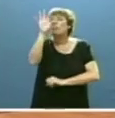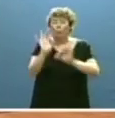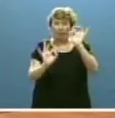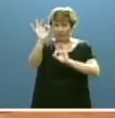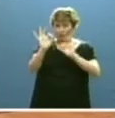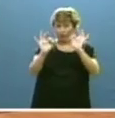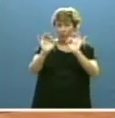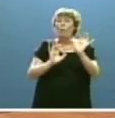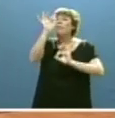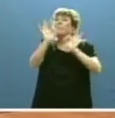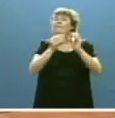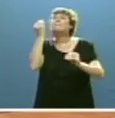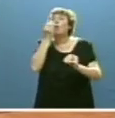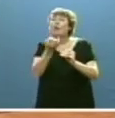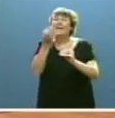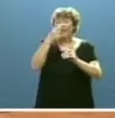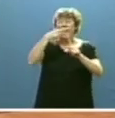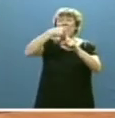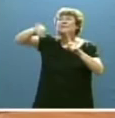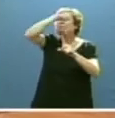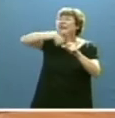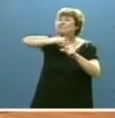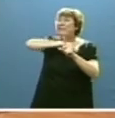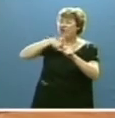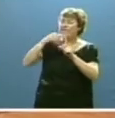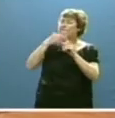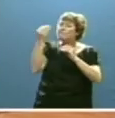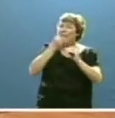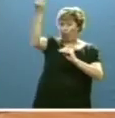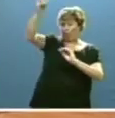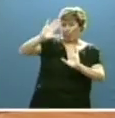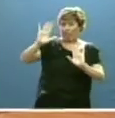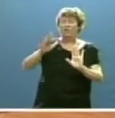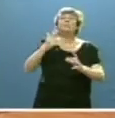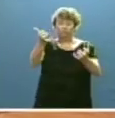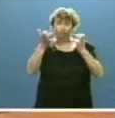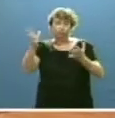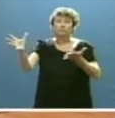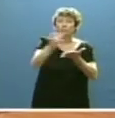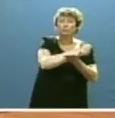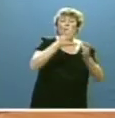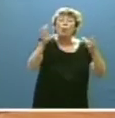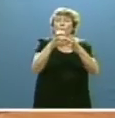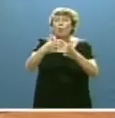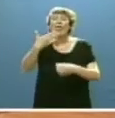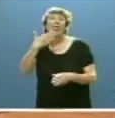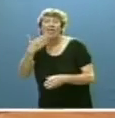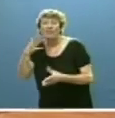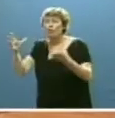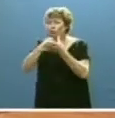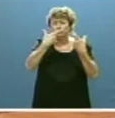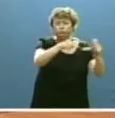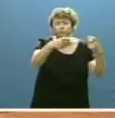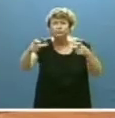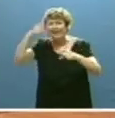porcentaje mejor que la media de España, lo que ha beneficiado además a todos los grupos de edad, a todos los sectores de